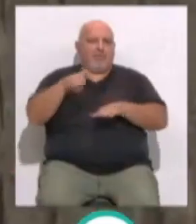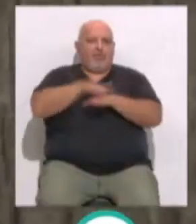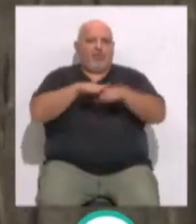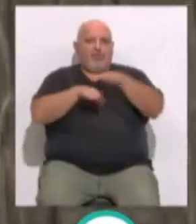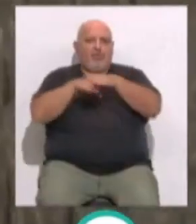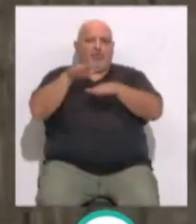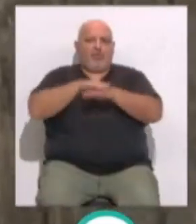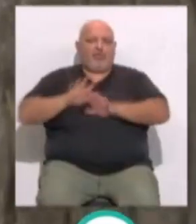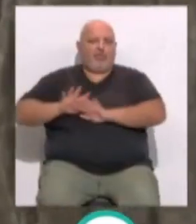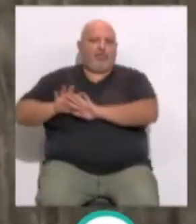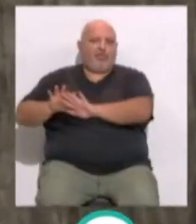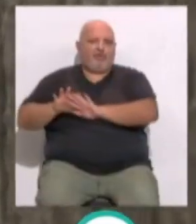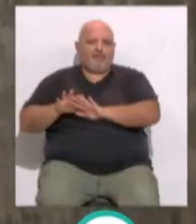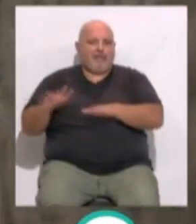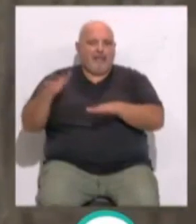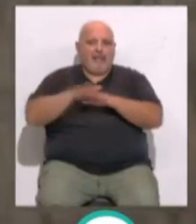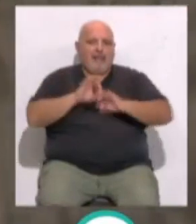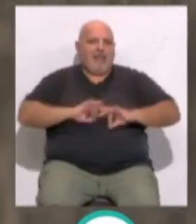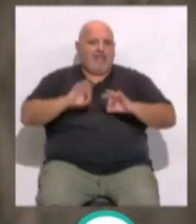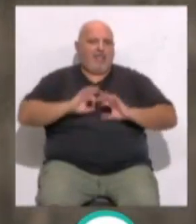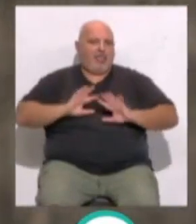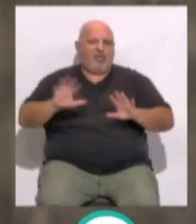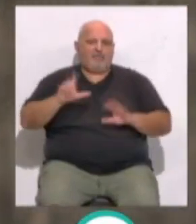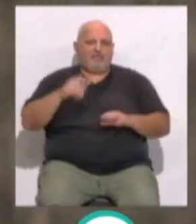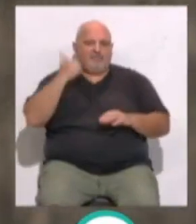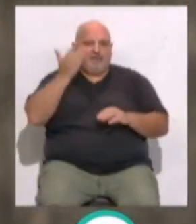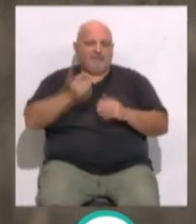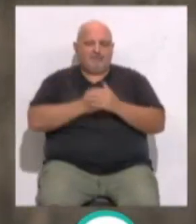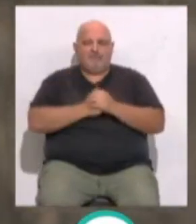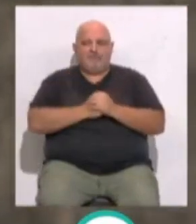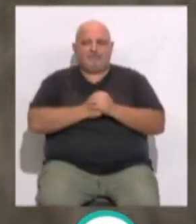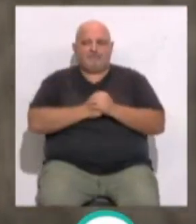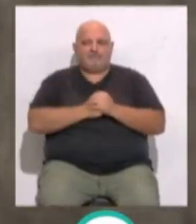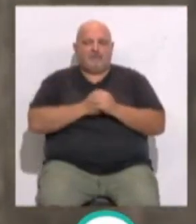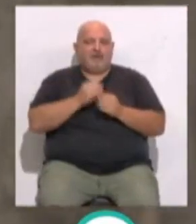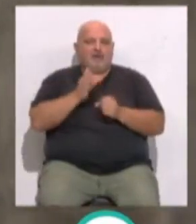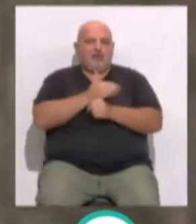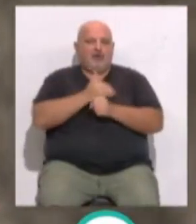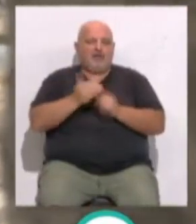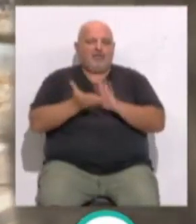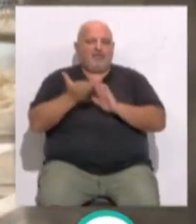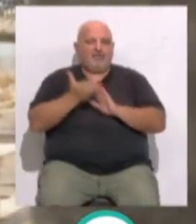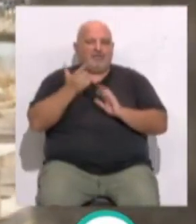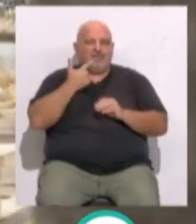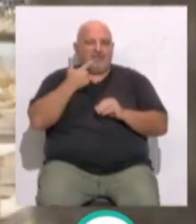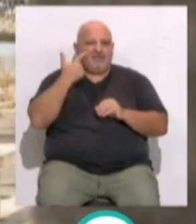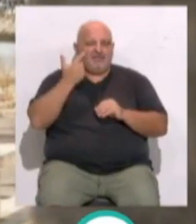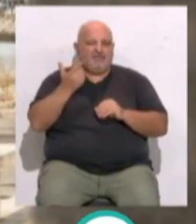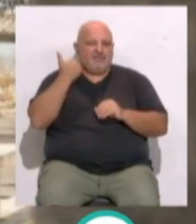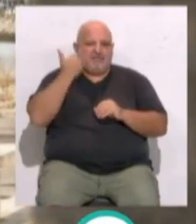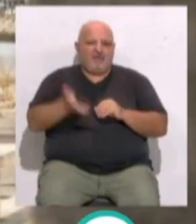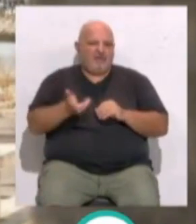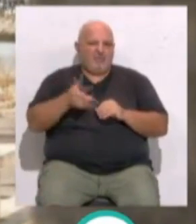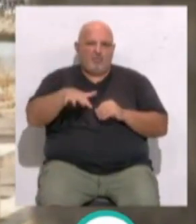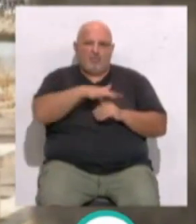en las zonas aledañas y no se repusieron quedando a la vista una zona de cemento que, según la socialista, afea